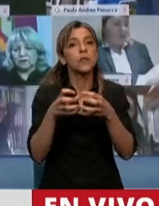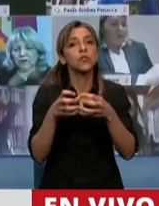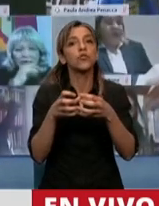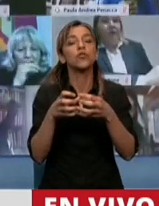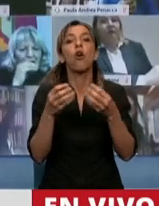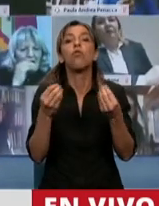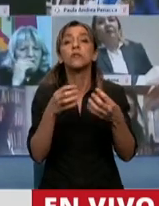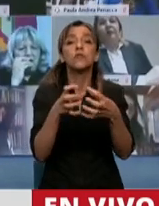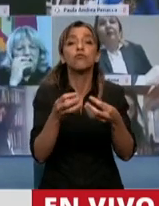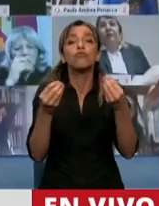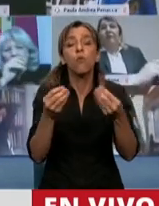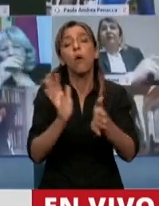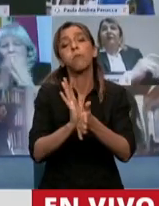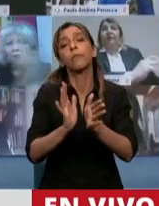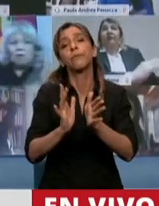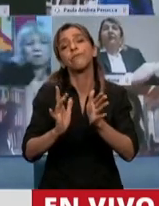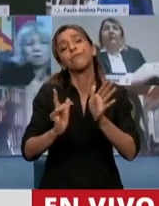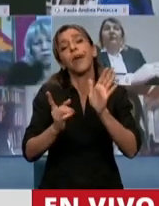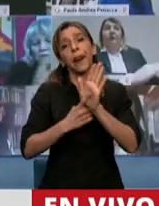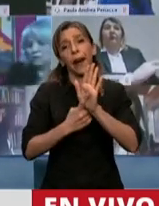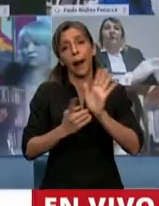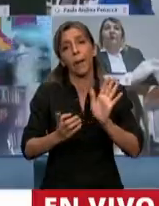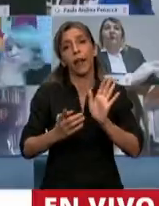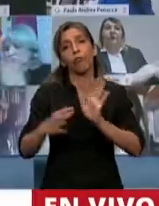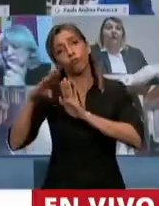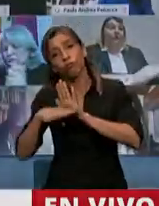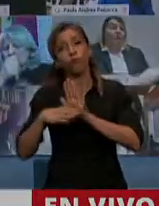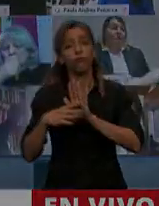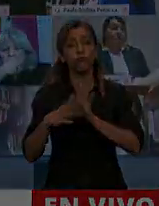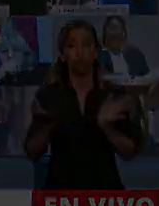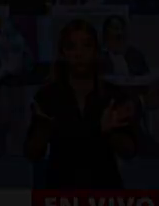República nos demanda. Gracias, Presidente. Gracias, Diputado.